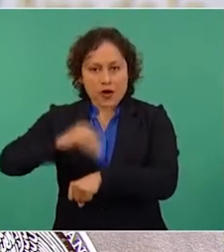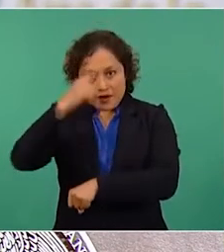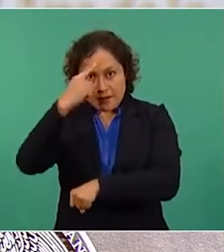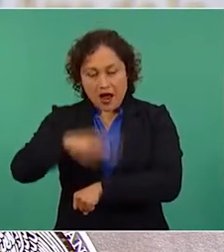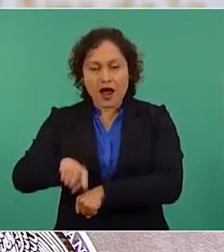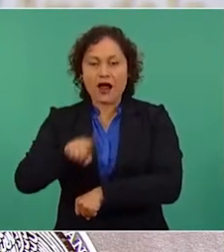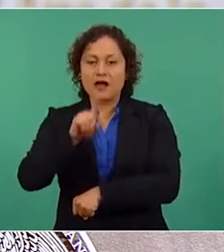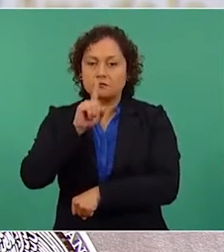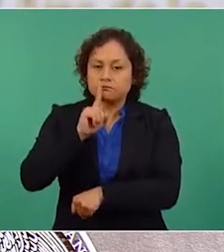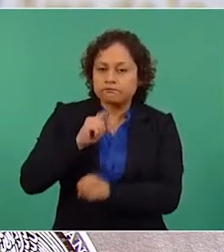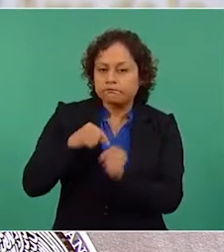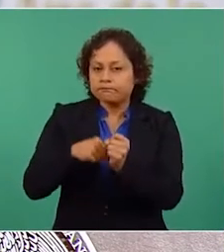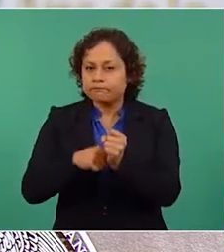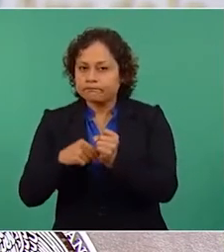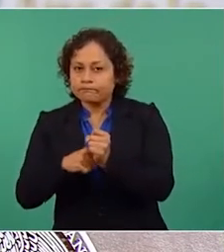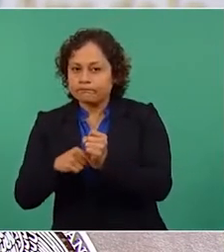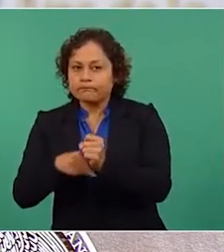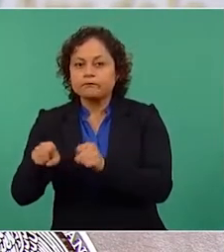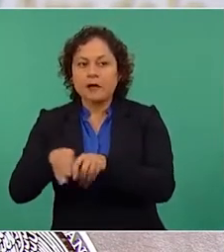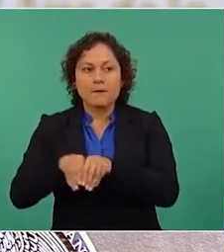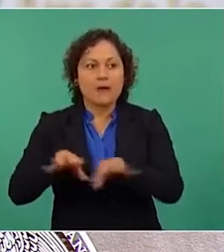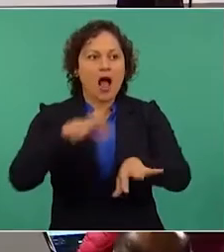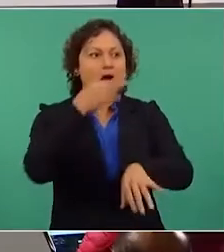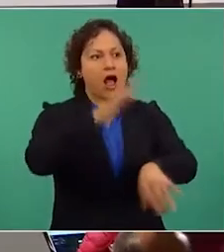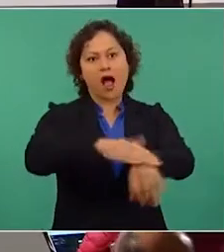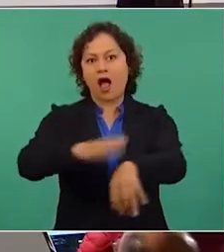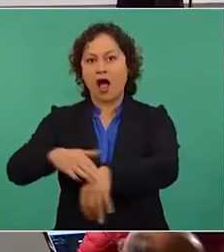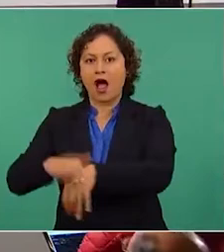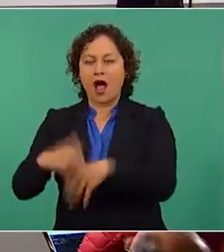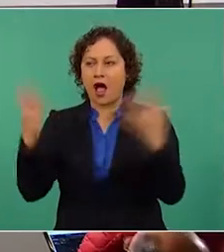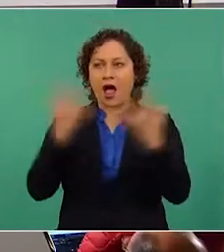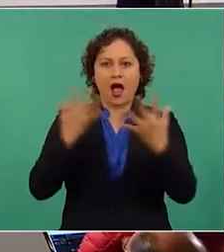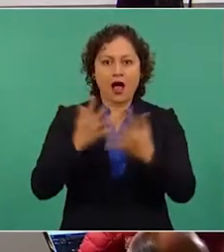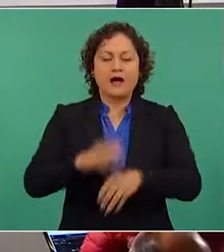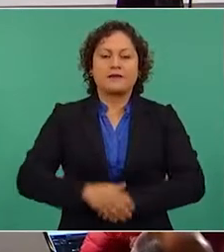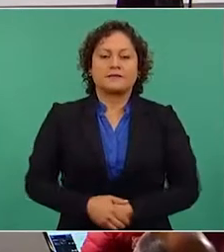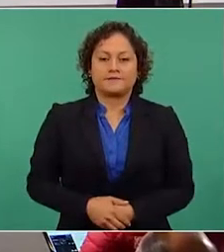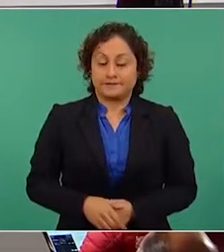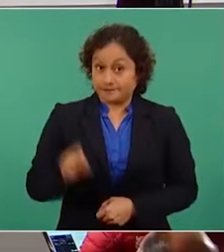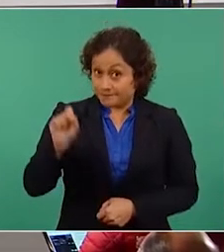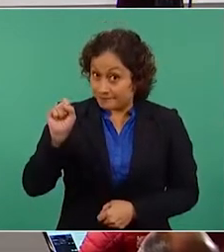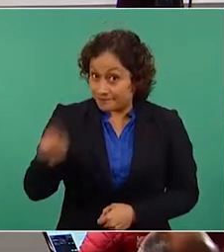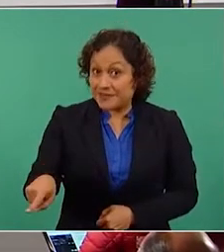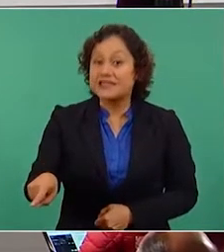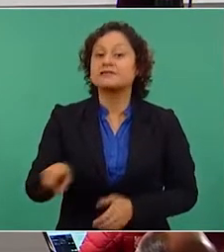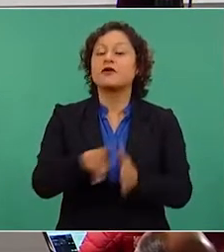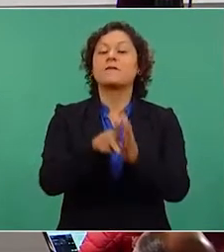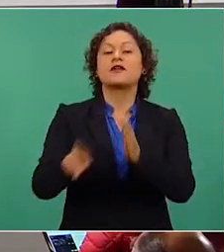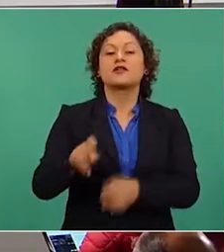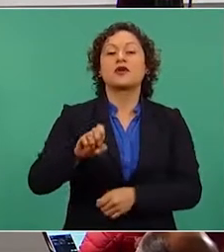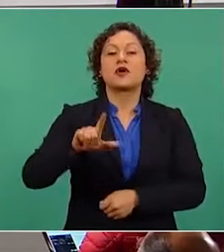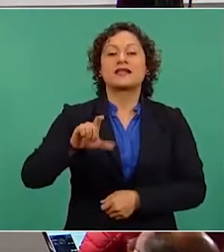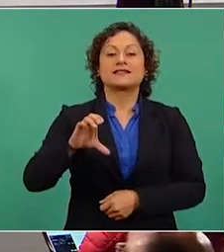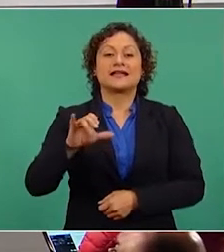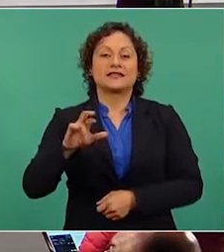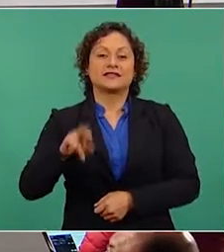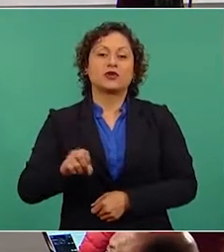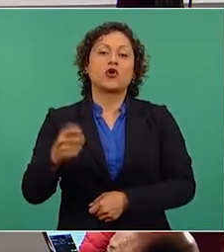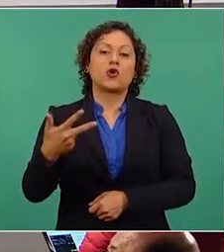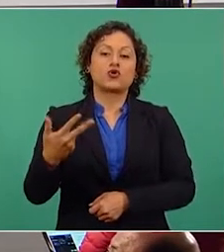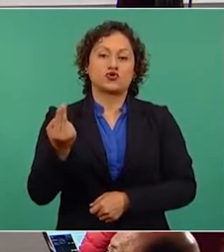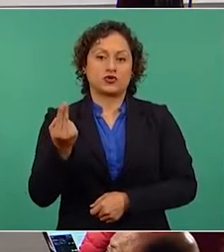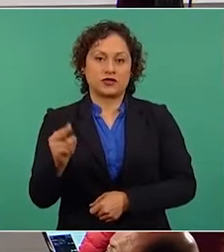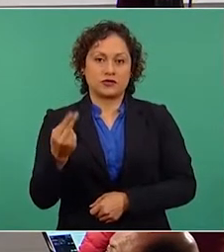entre la población. Con el mismo amarillismo, el 8 de noviembre, el periódico Excelsior volvió a abordar el tema.